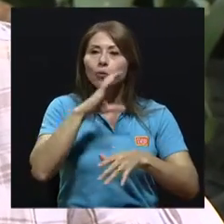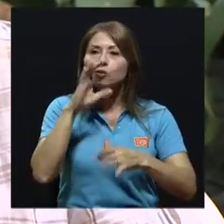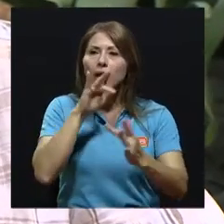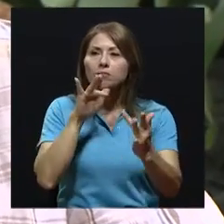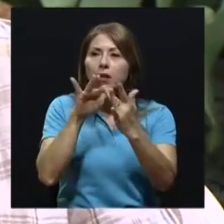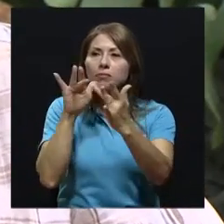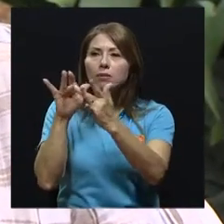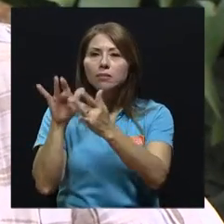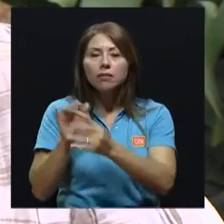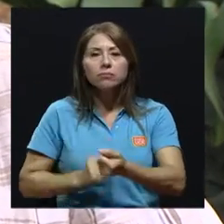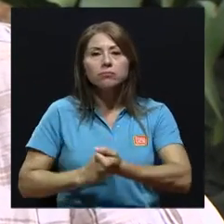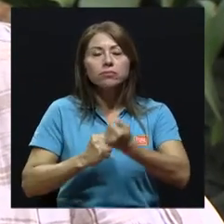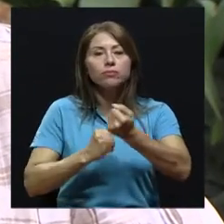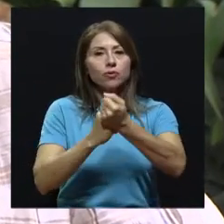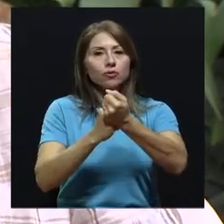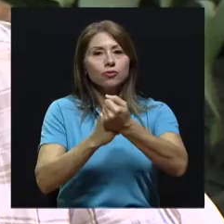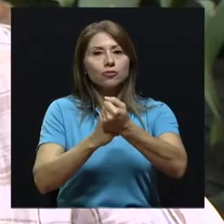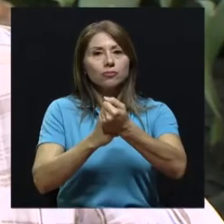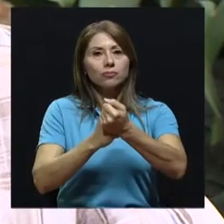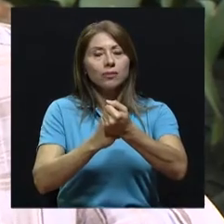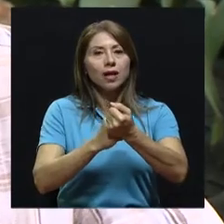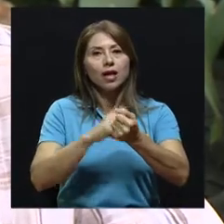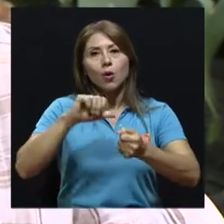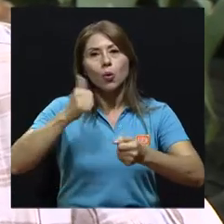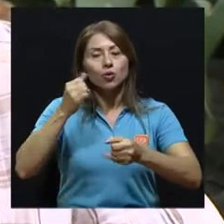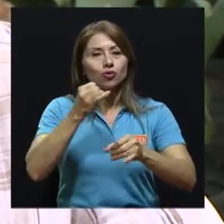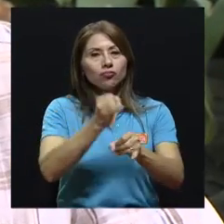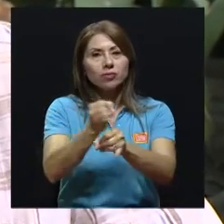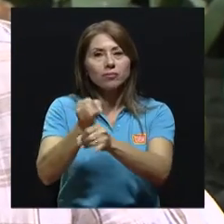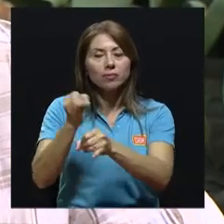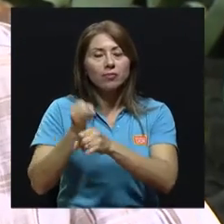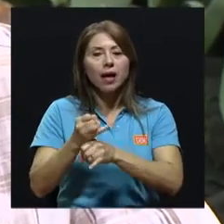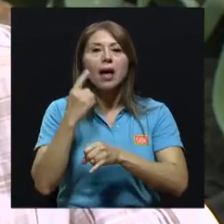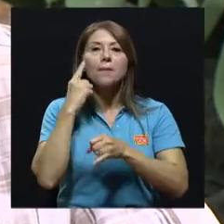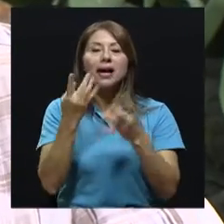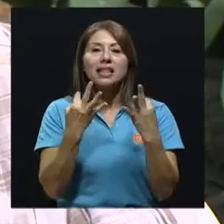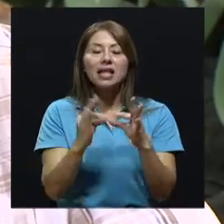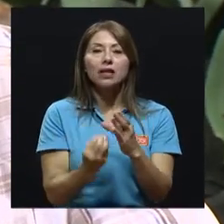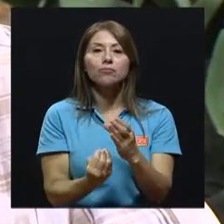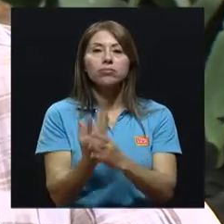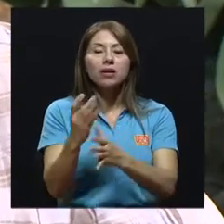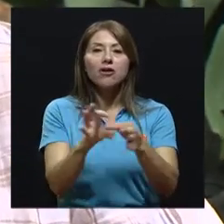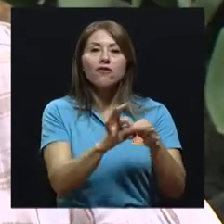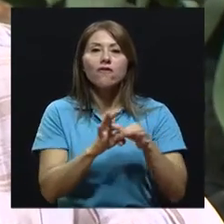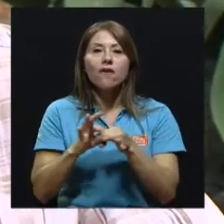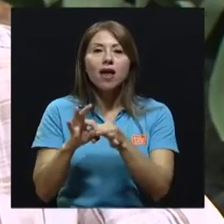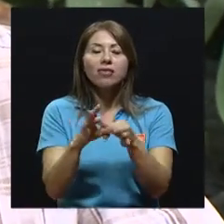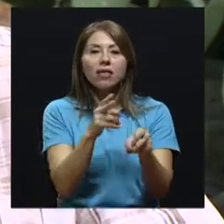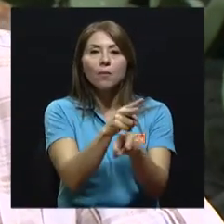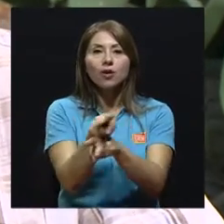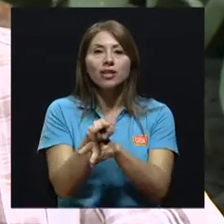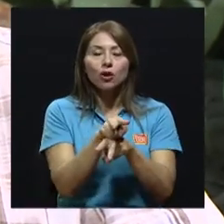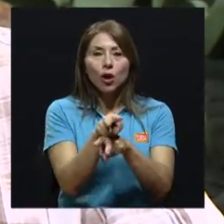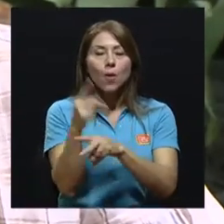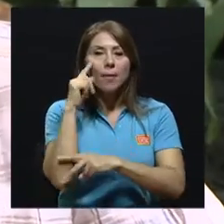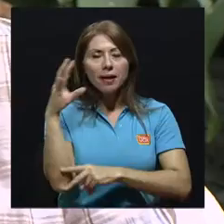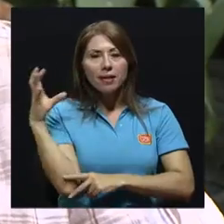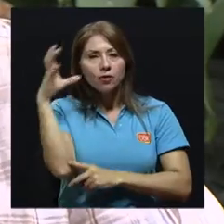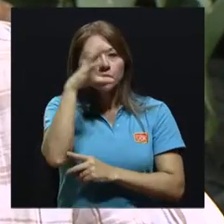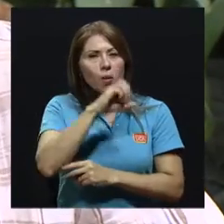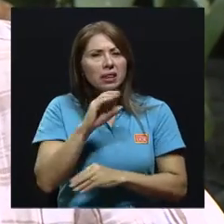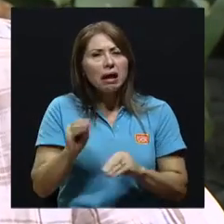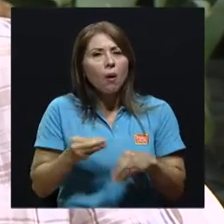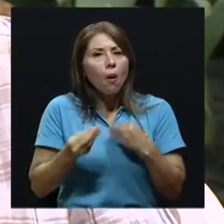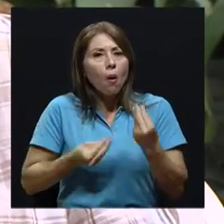para poder tratar de conformar algún tipo de red de monitoreo que nos permitiera saber cómo estamos, generar ese indicador de presión, para